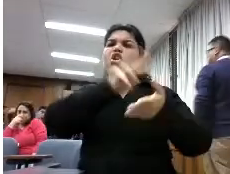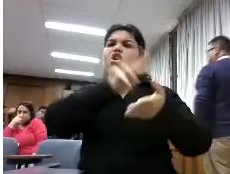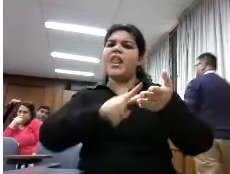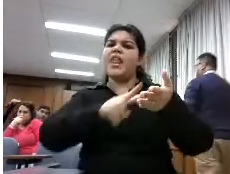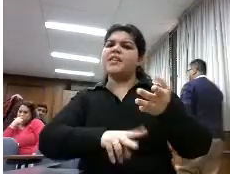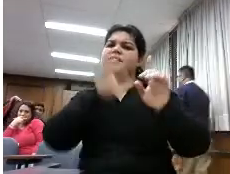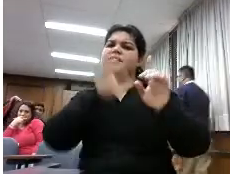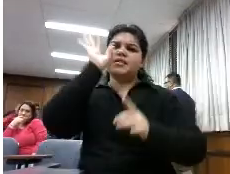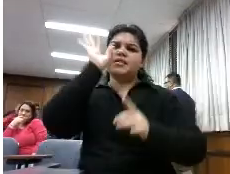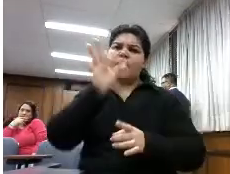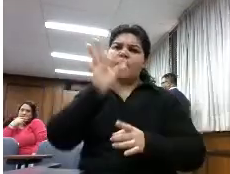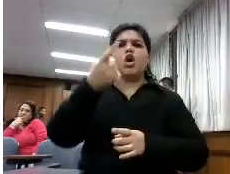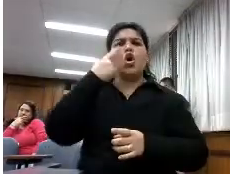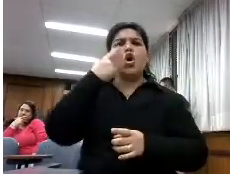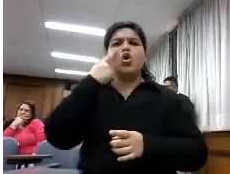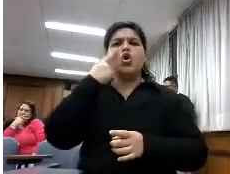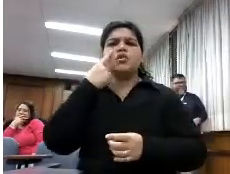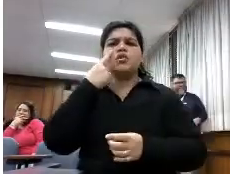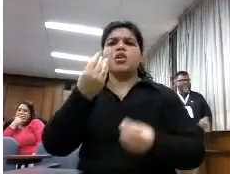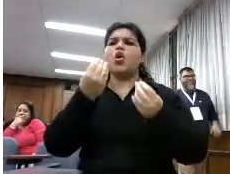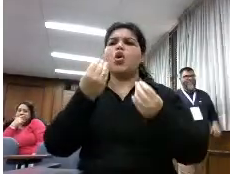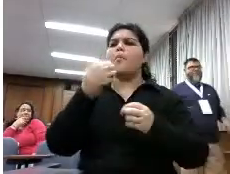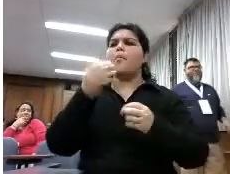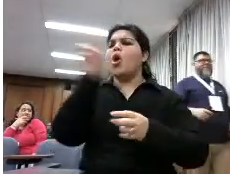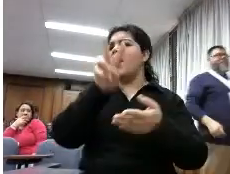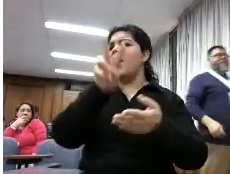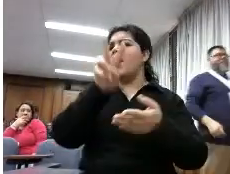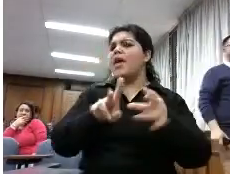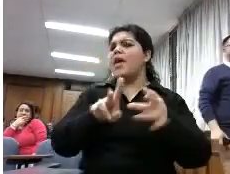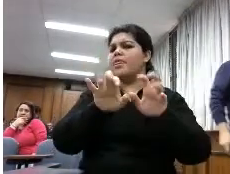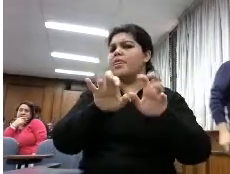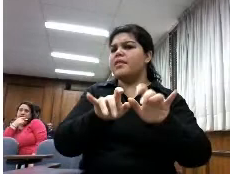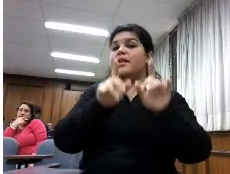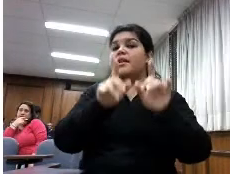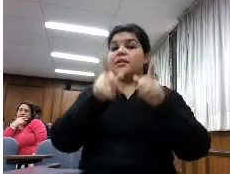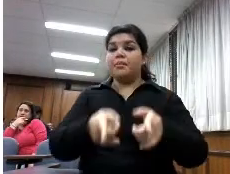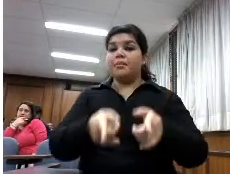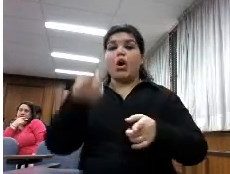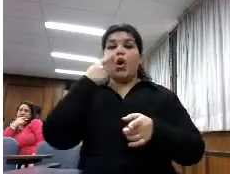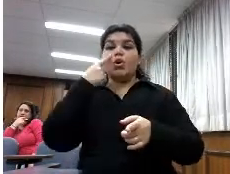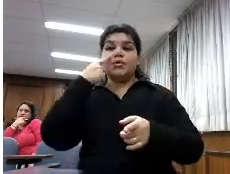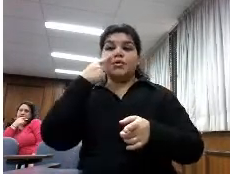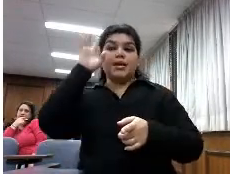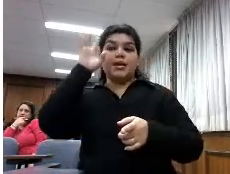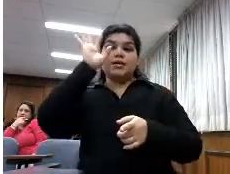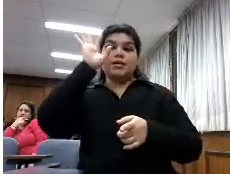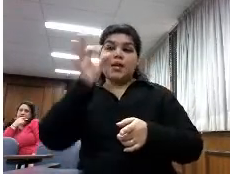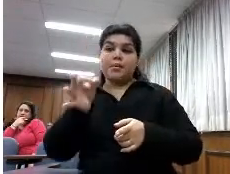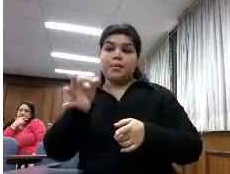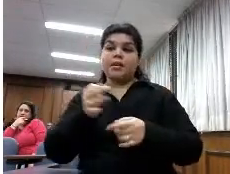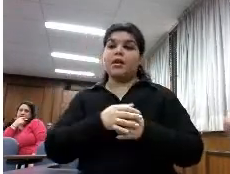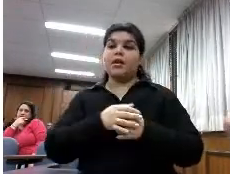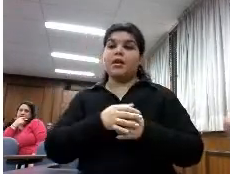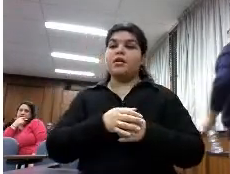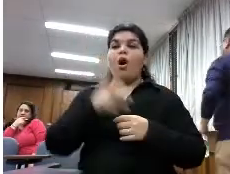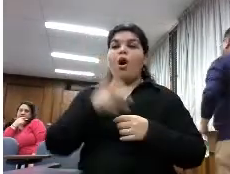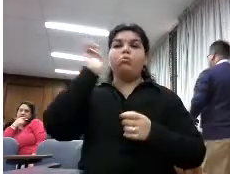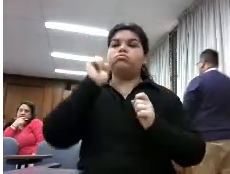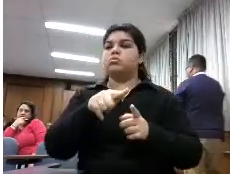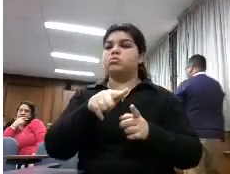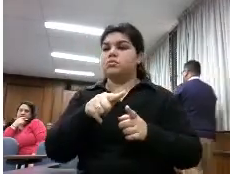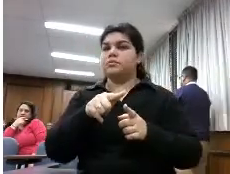de consumo digital y saber también qué perspectivas tenían el segundo estudio es una